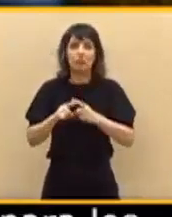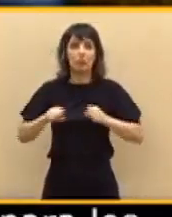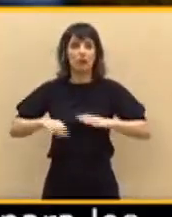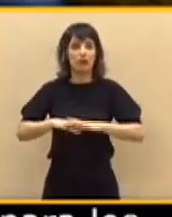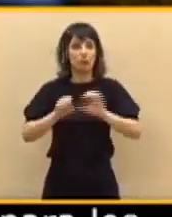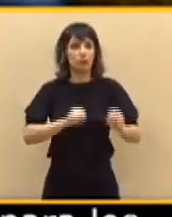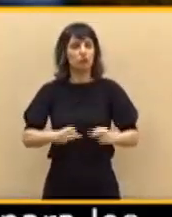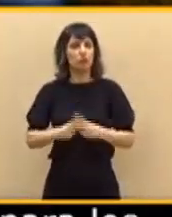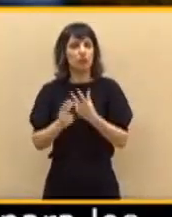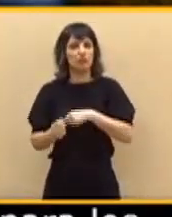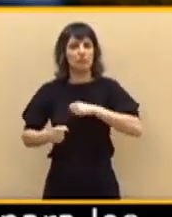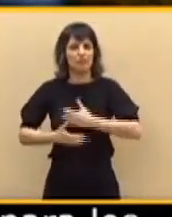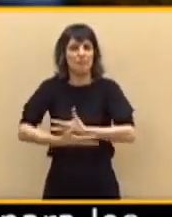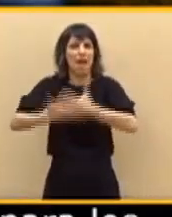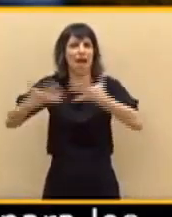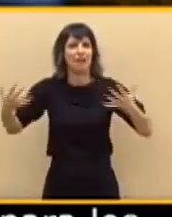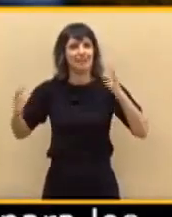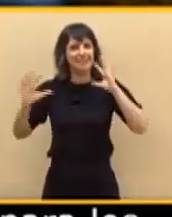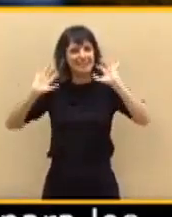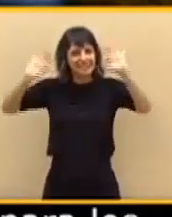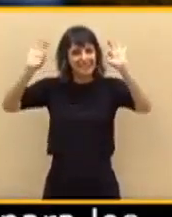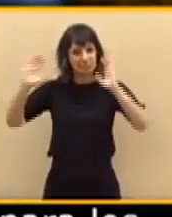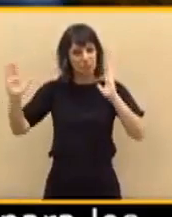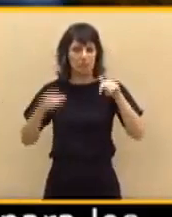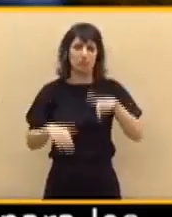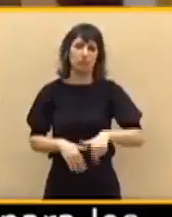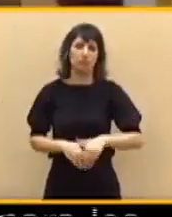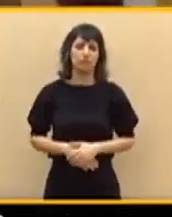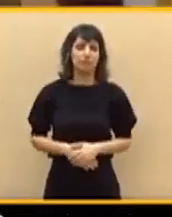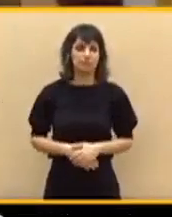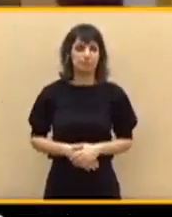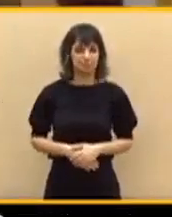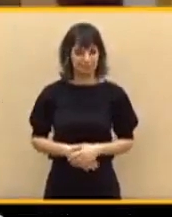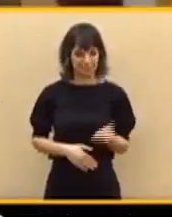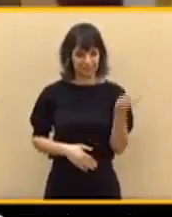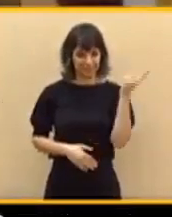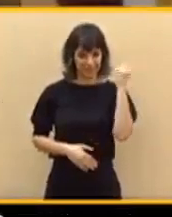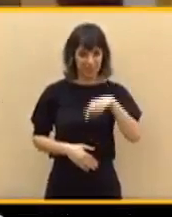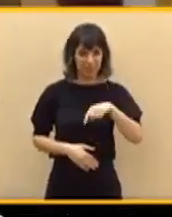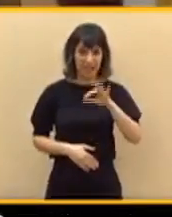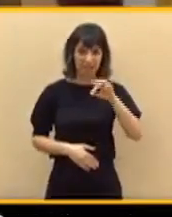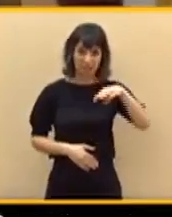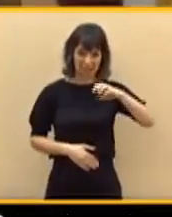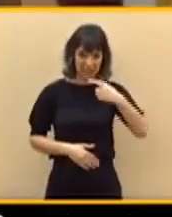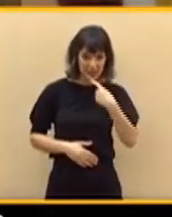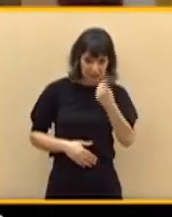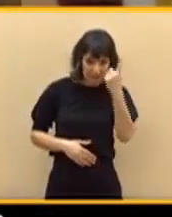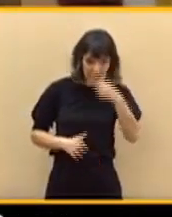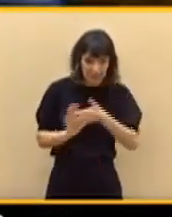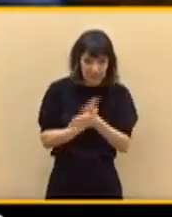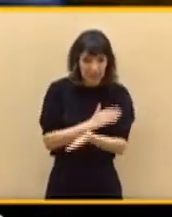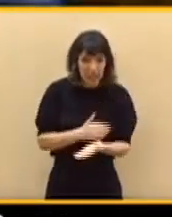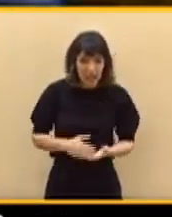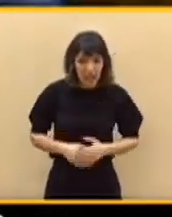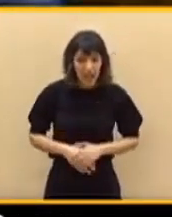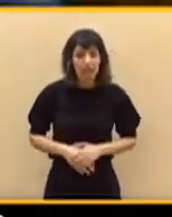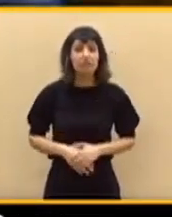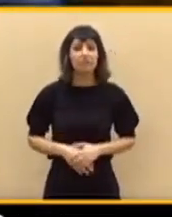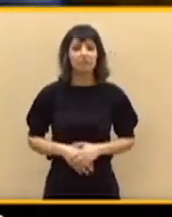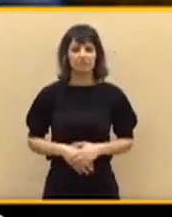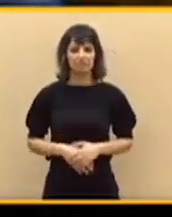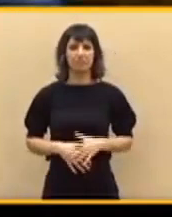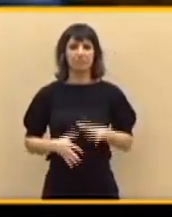en España, especialmente en este momento. ¿Sabe lo que significa que el FMI diga esto? Que es un consenso transversal,